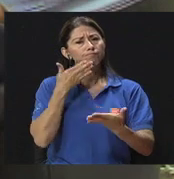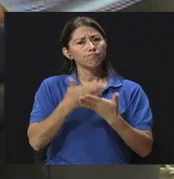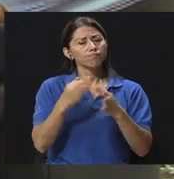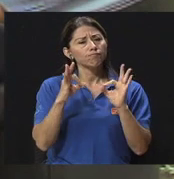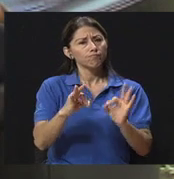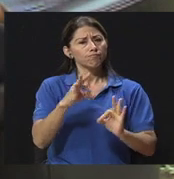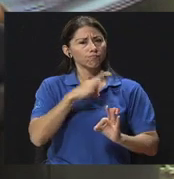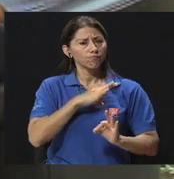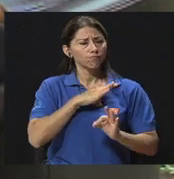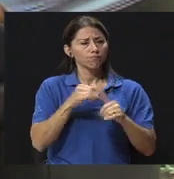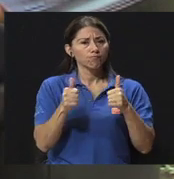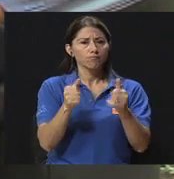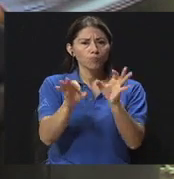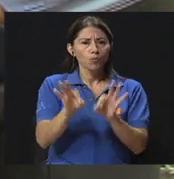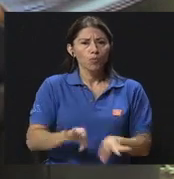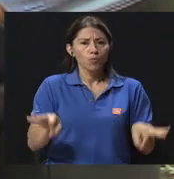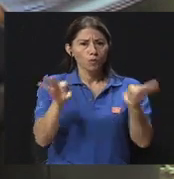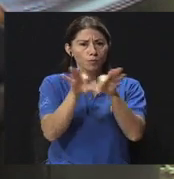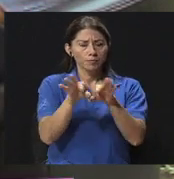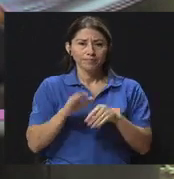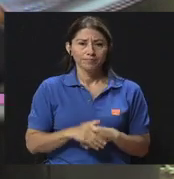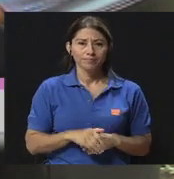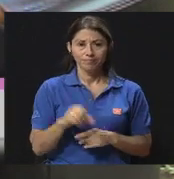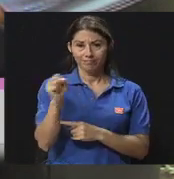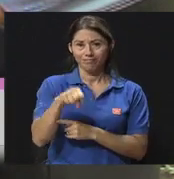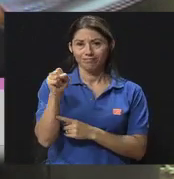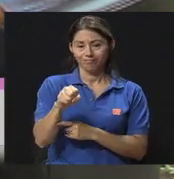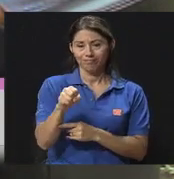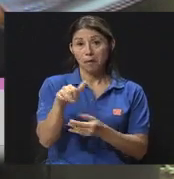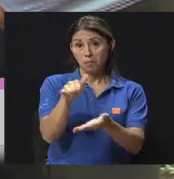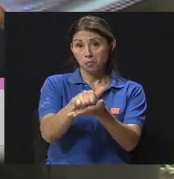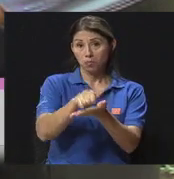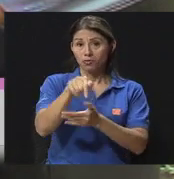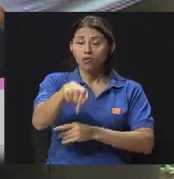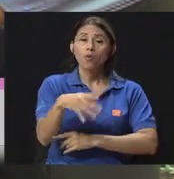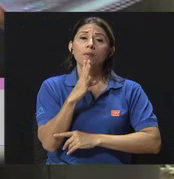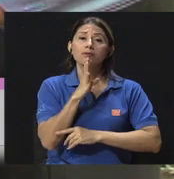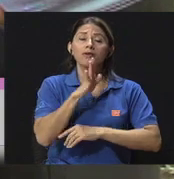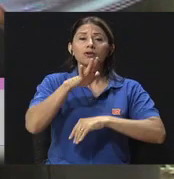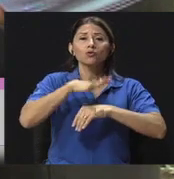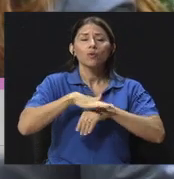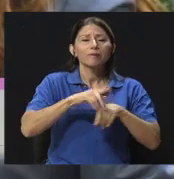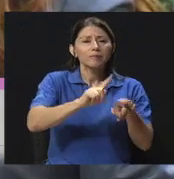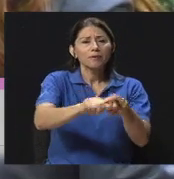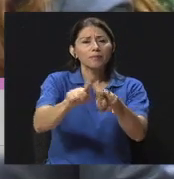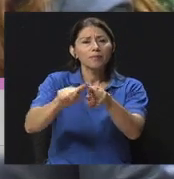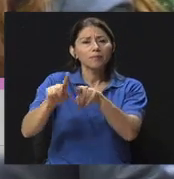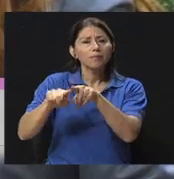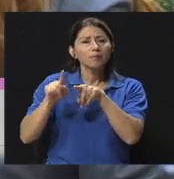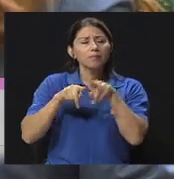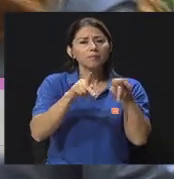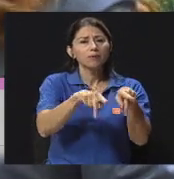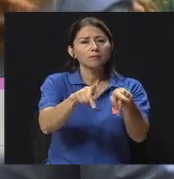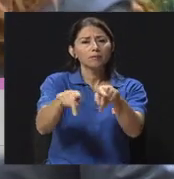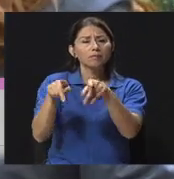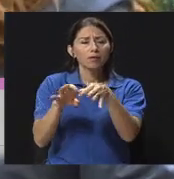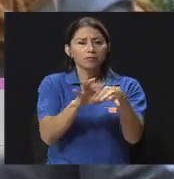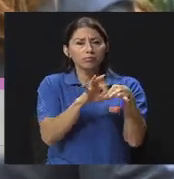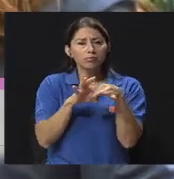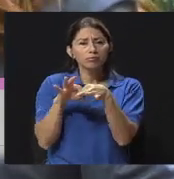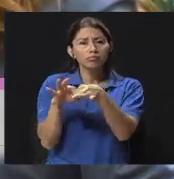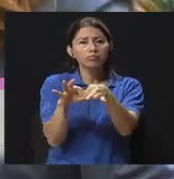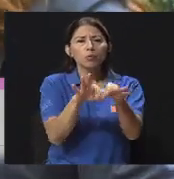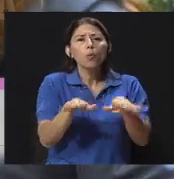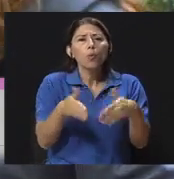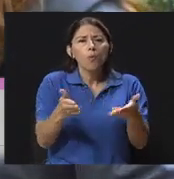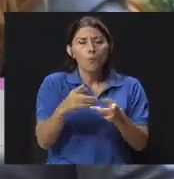importantísimo, ¿verdad? Claro, y hoy por eso queremos conversar sobre esos efectos de las relaciones interpersonales, que sean positivas.